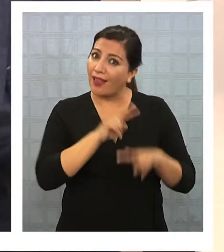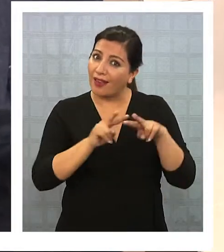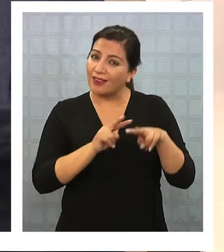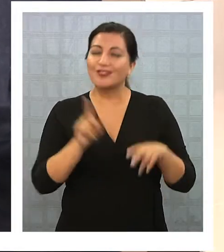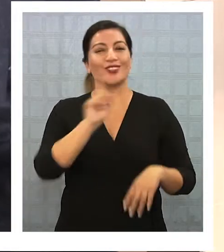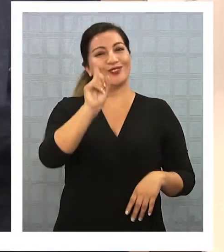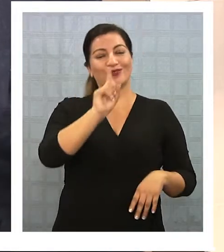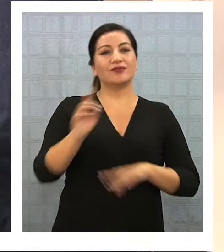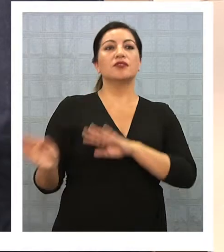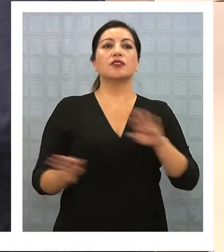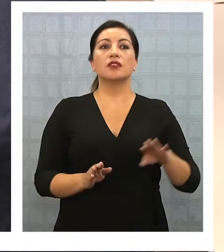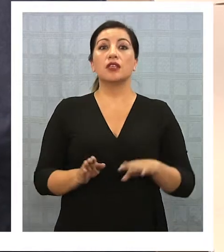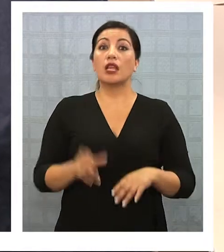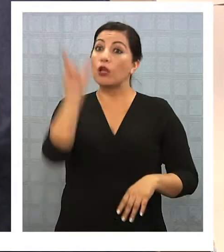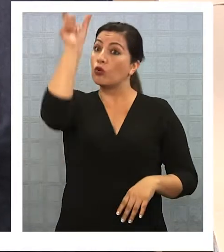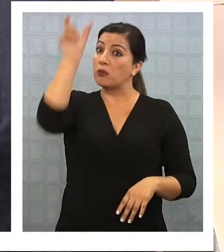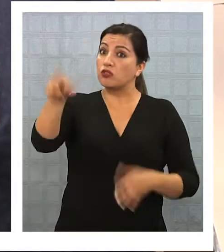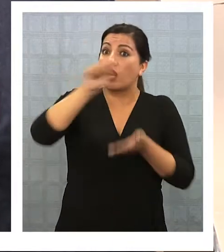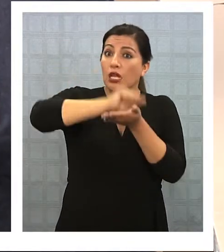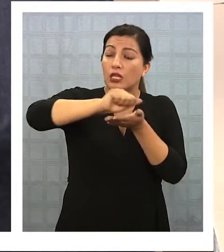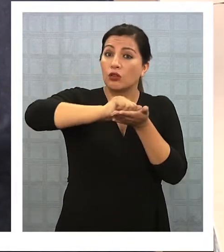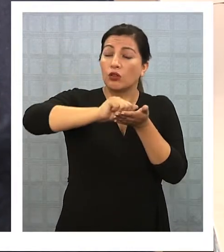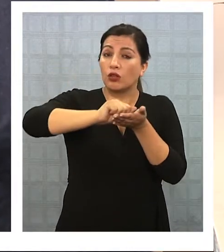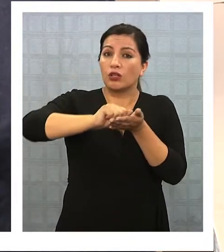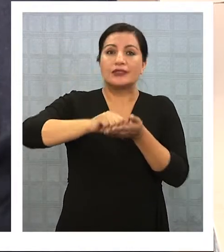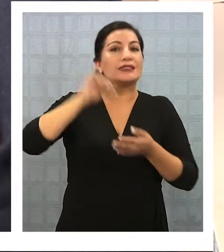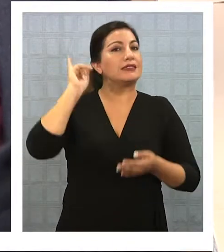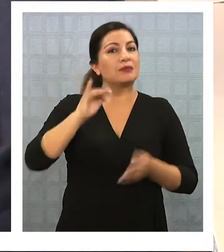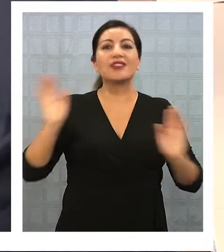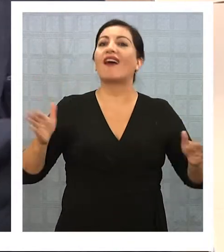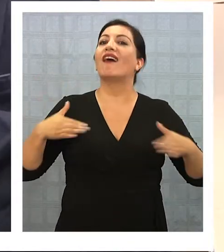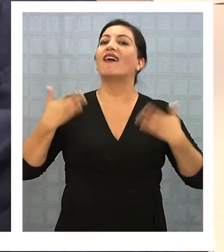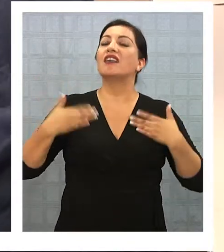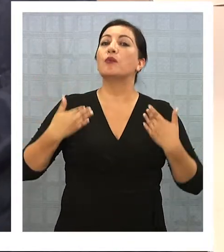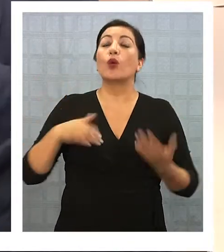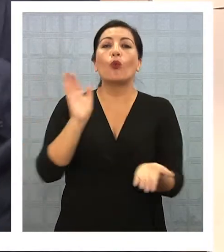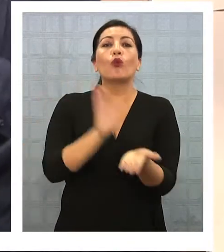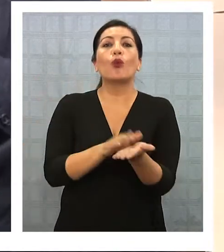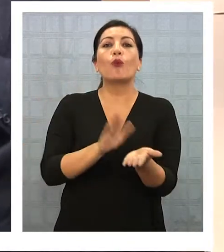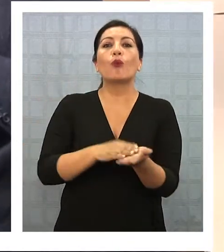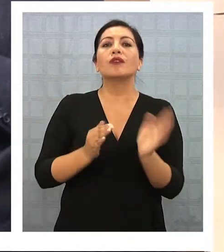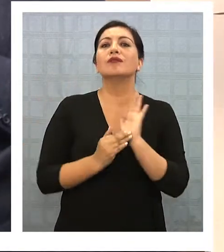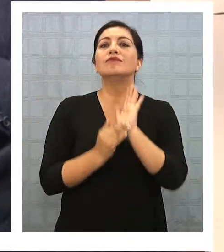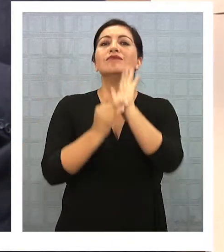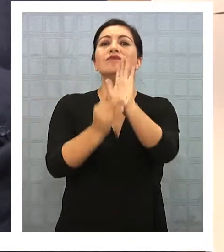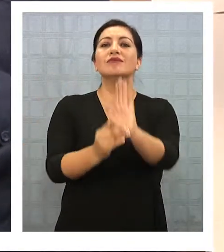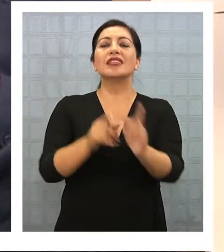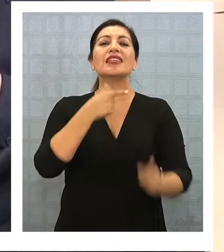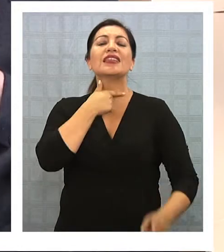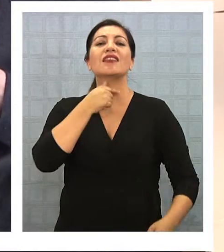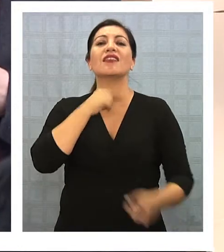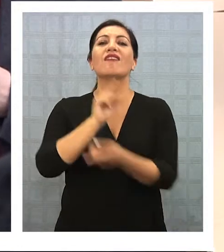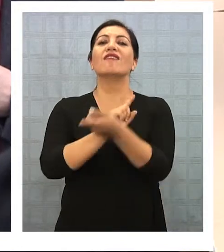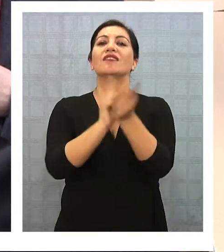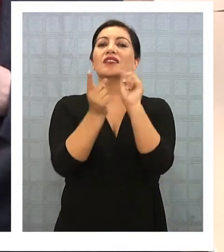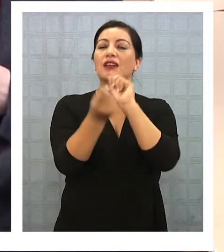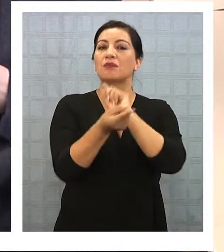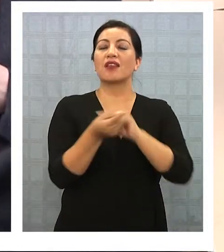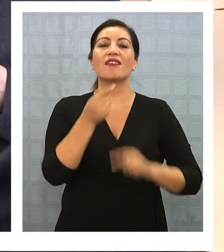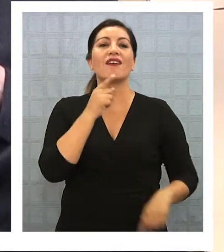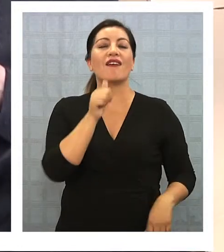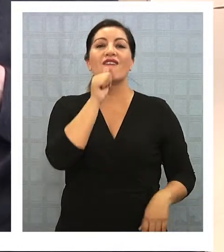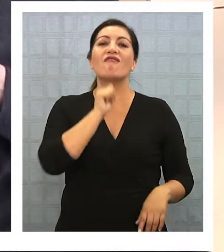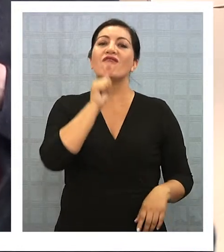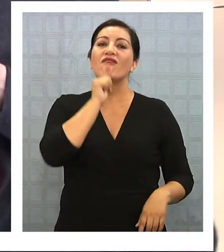Tan animado estaba el conocido escritor que incluso se atreve a lanzar una propuesta que podría revertir la falta de interés que